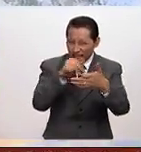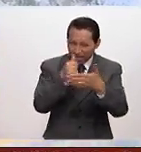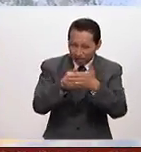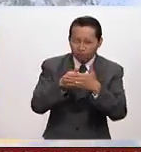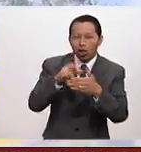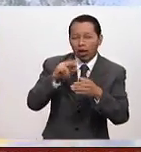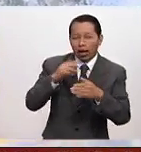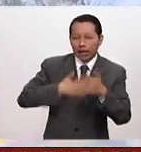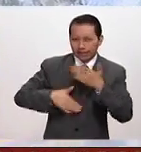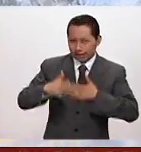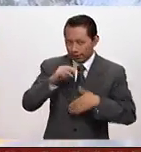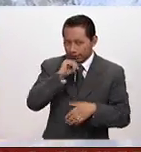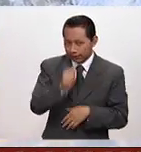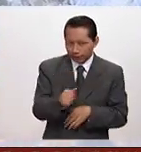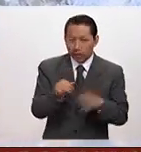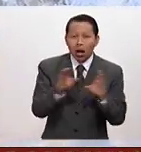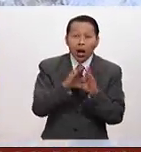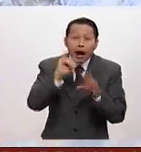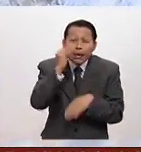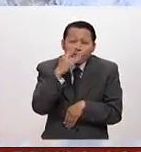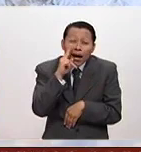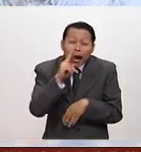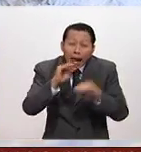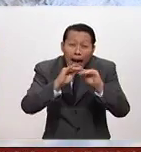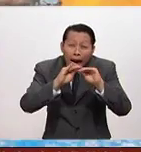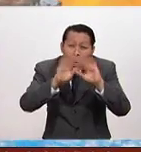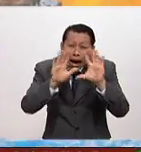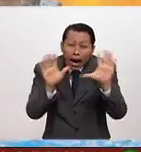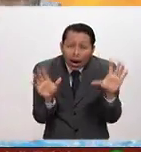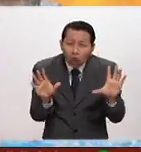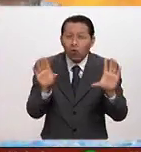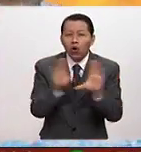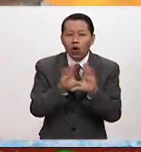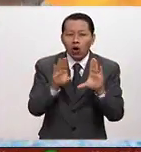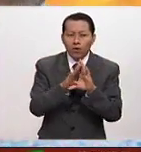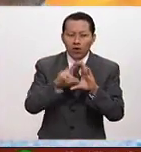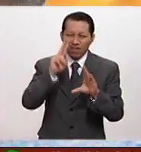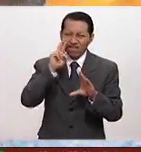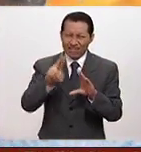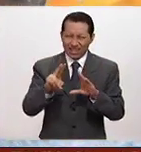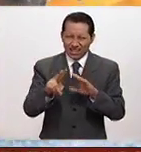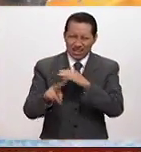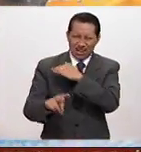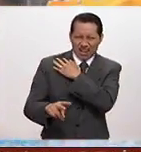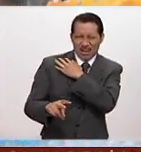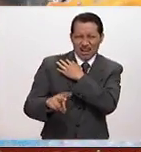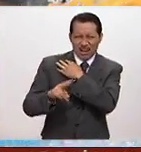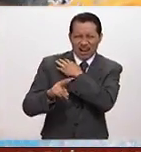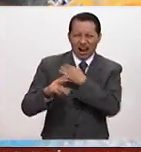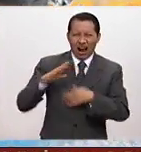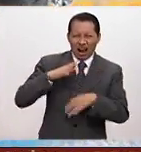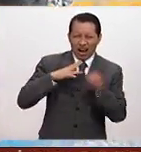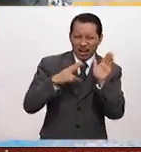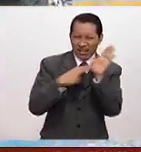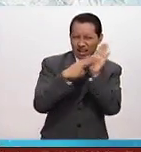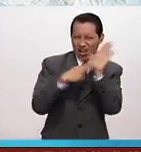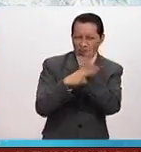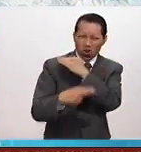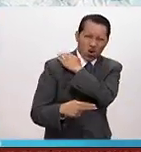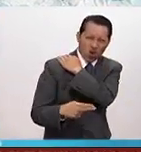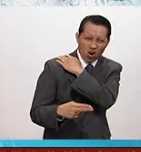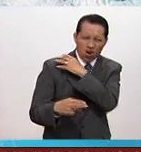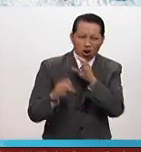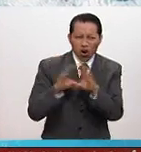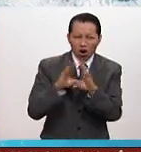cansar. Ahora, como podemos ver en esta imagen clarísima, muchos de los moretones que estamos viendo en Phelps, en el hombro derecho, en